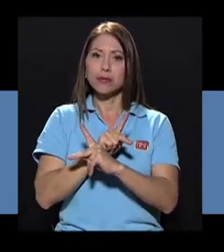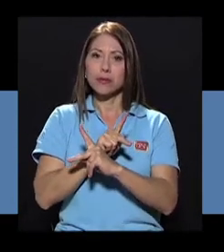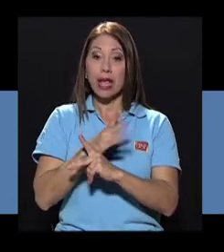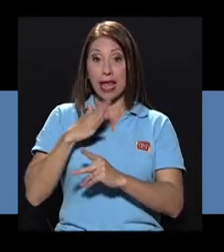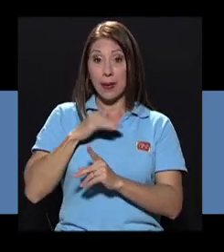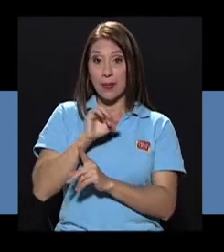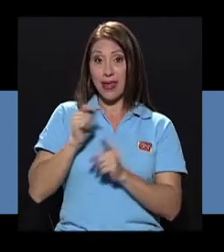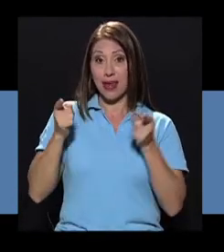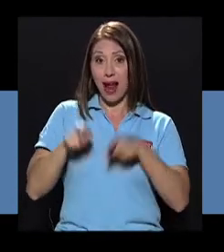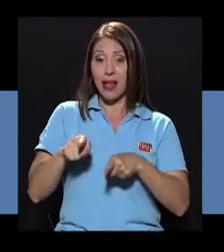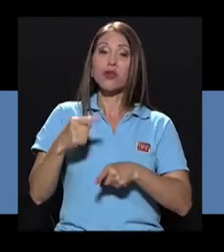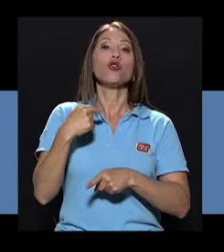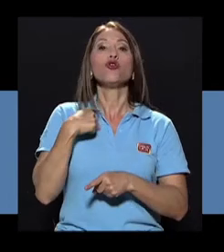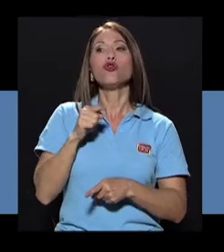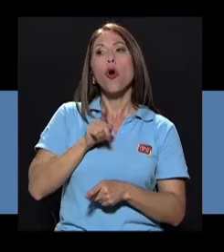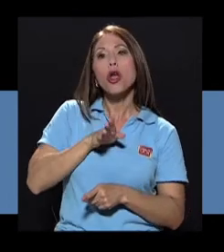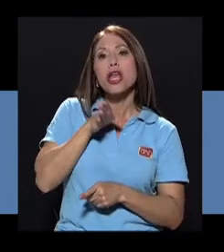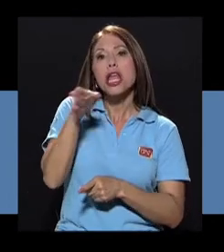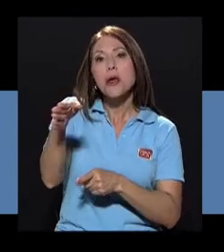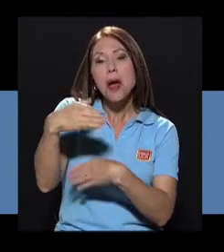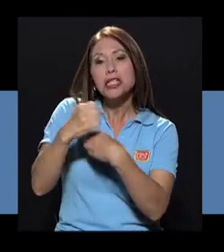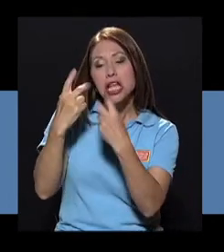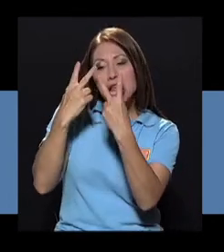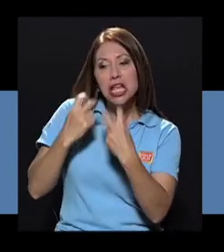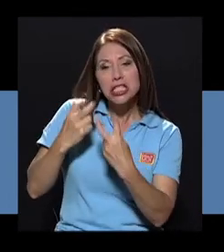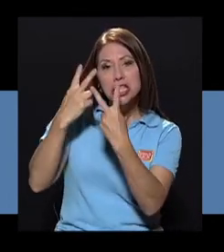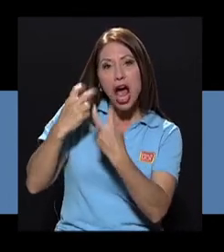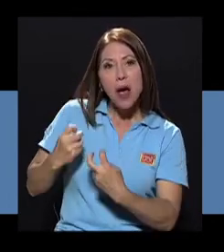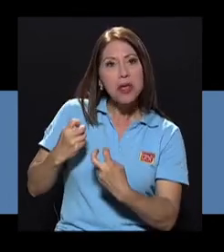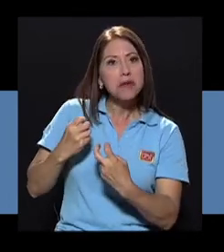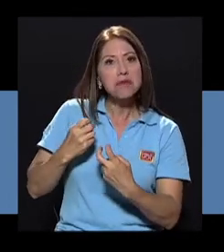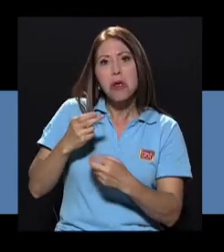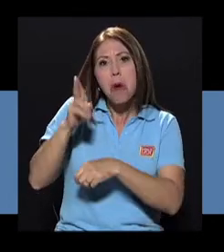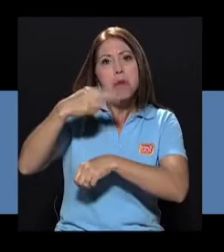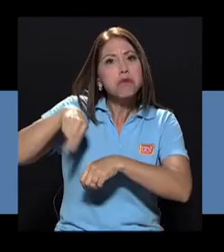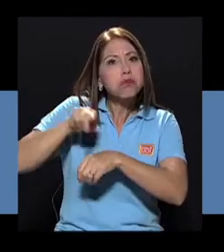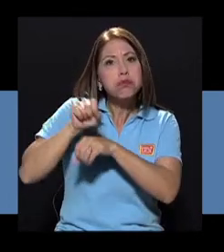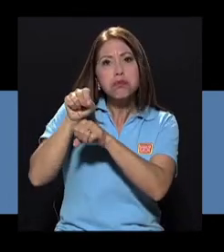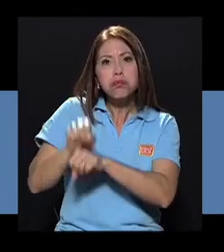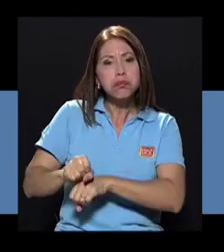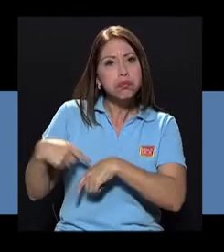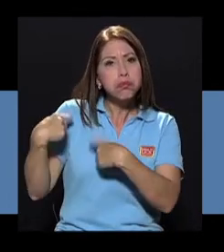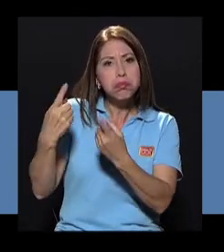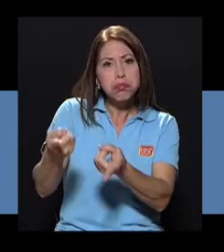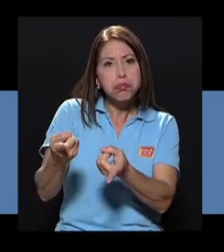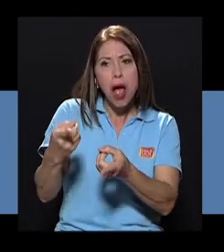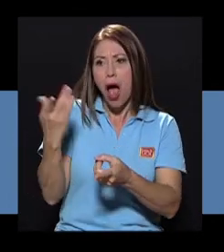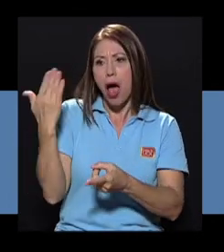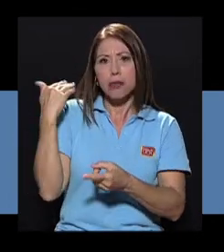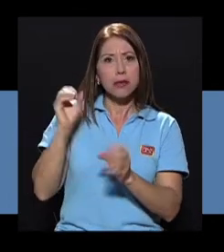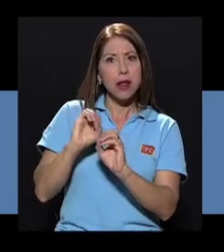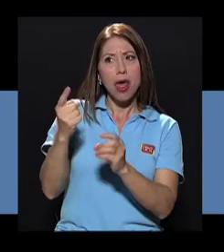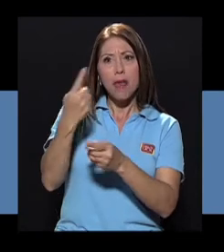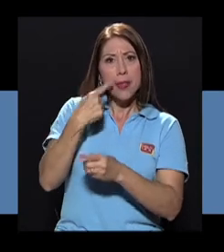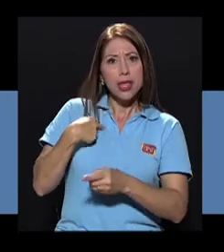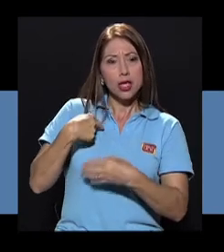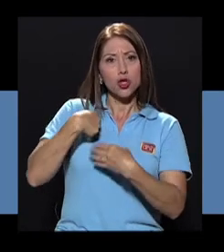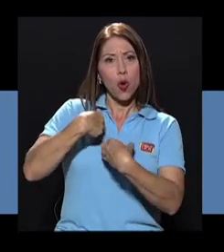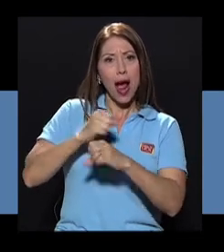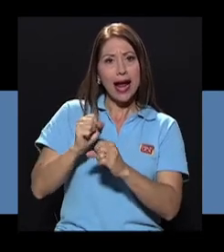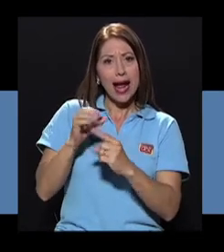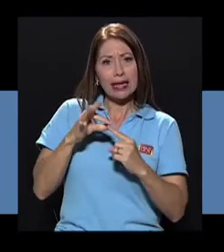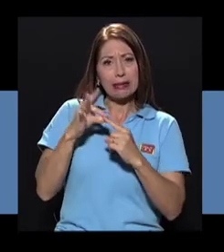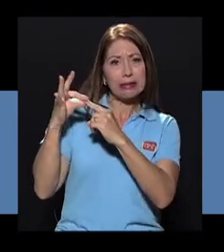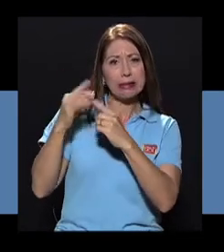En mi caso incluso yo llegué por un examen rutinario, no porque me hubiesen dicho hágase en este examen.